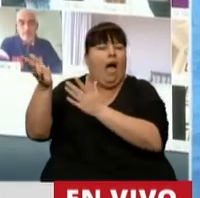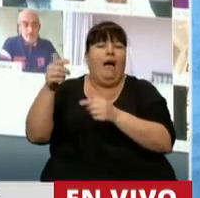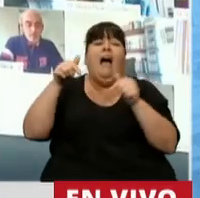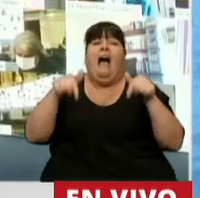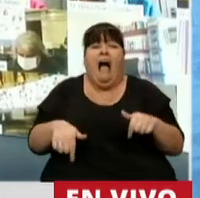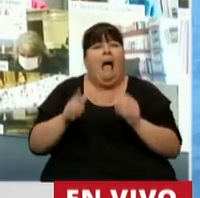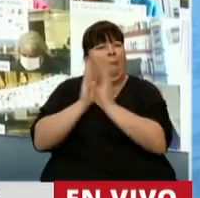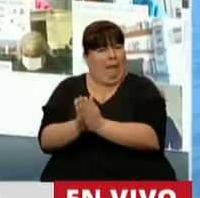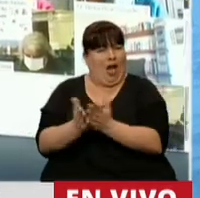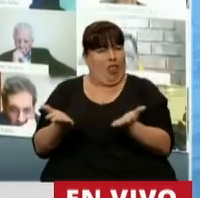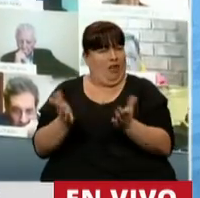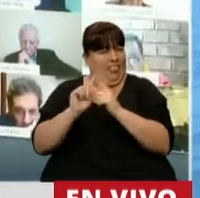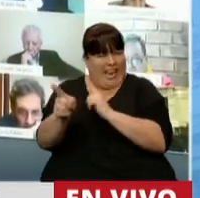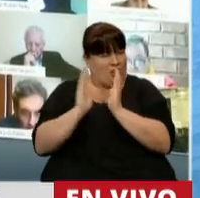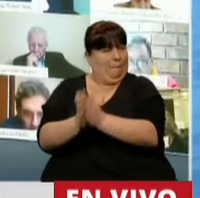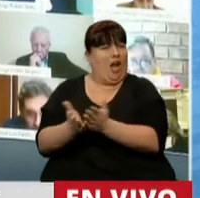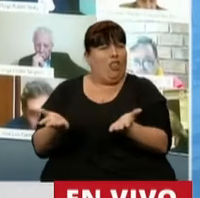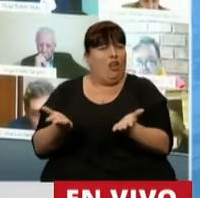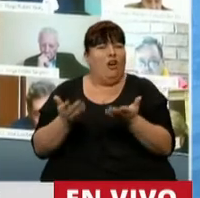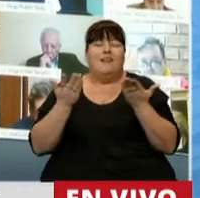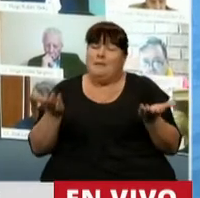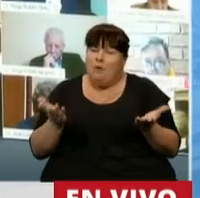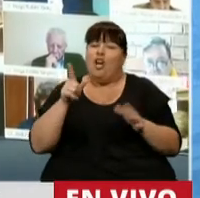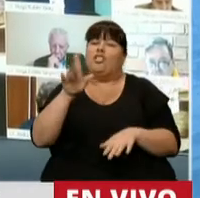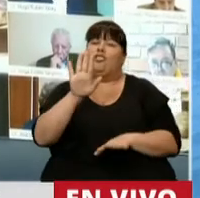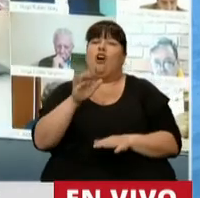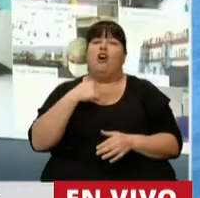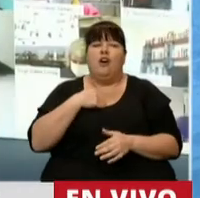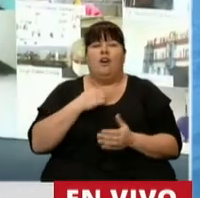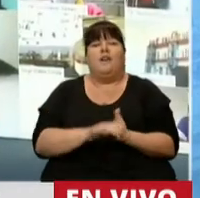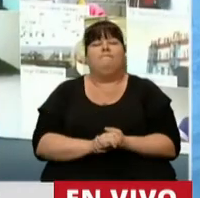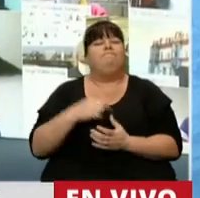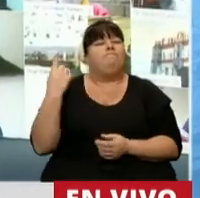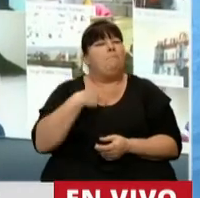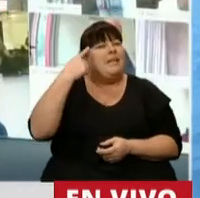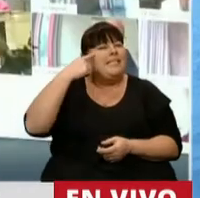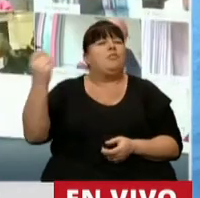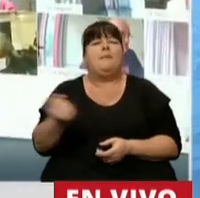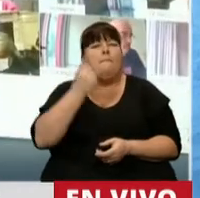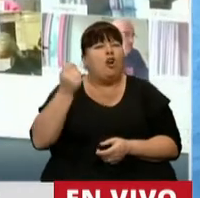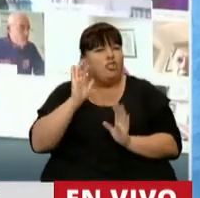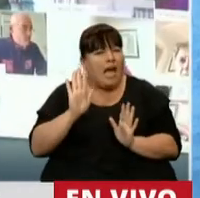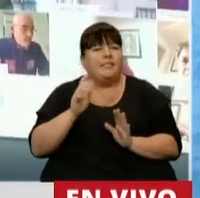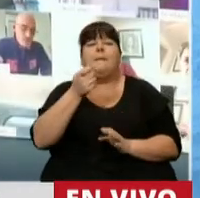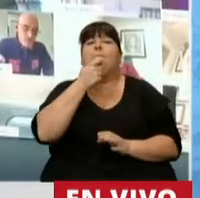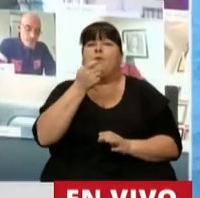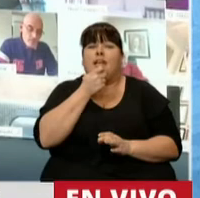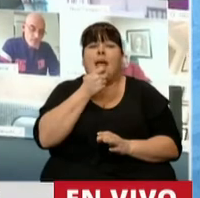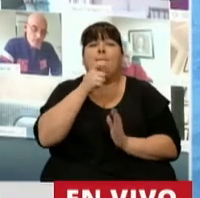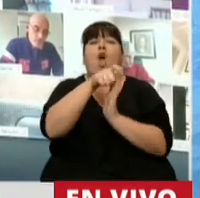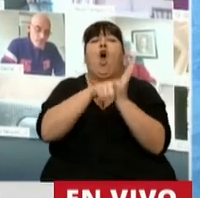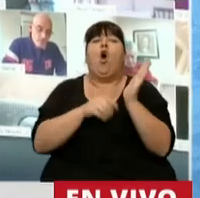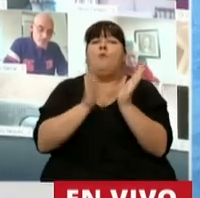acá se los perdona directamente. Entonces, por eso, Presidente, nosotros lo que creemos importante es que haya, por ejemplo, para